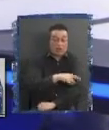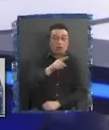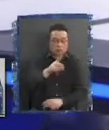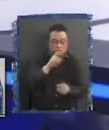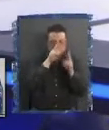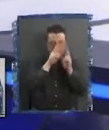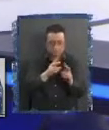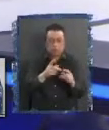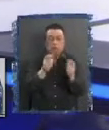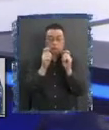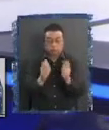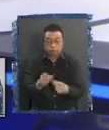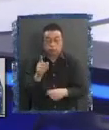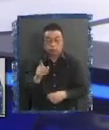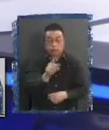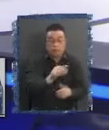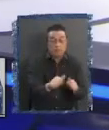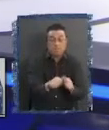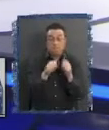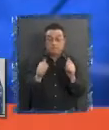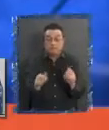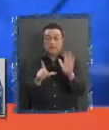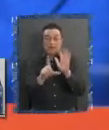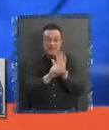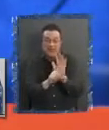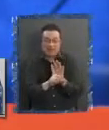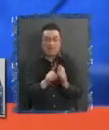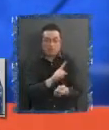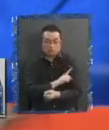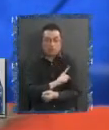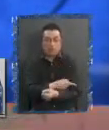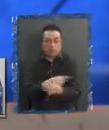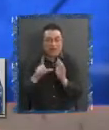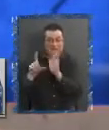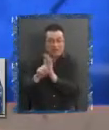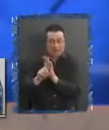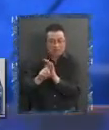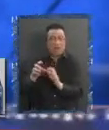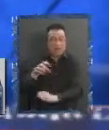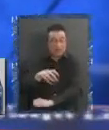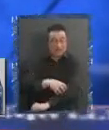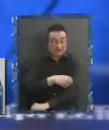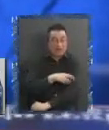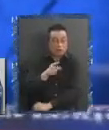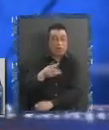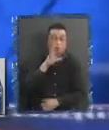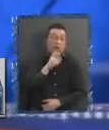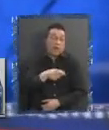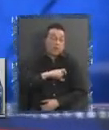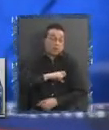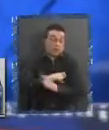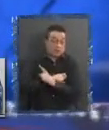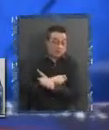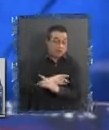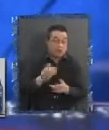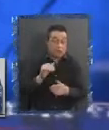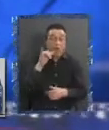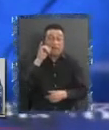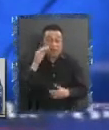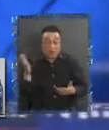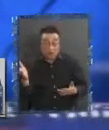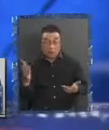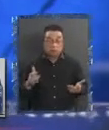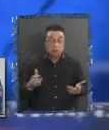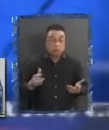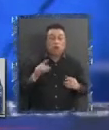características Más legislativas Es decir Poderes legislativos Con alcance regional Sería el caso de España Por ejemplo O el caso de Italia A